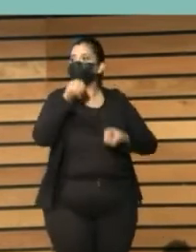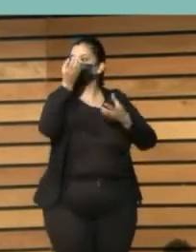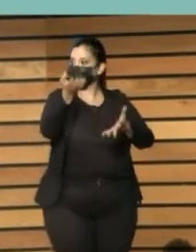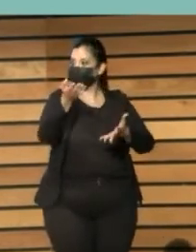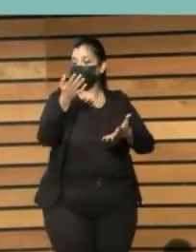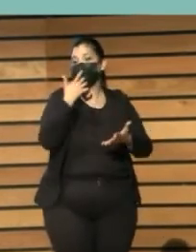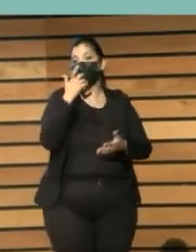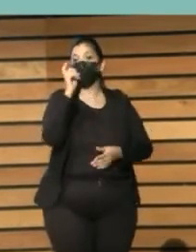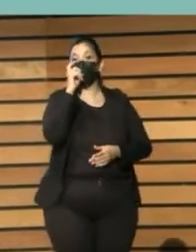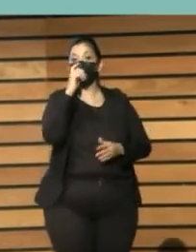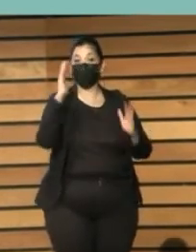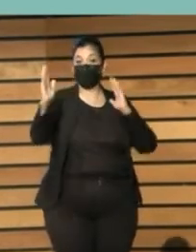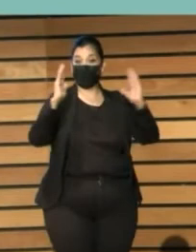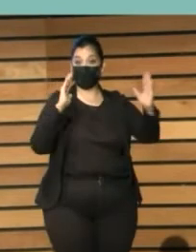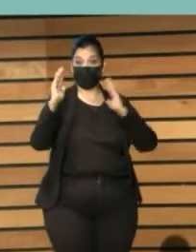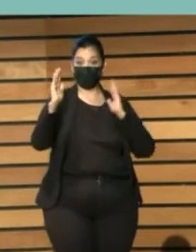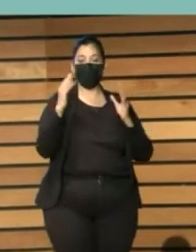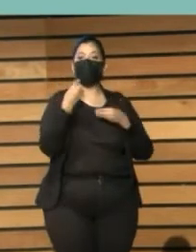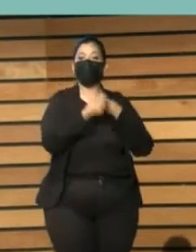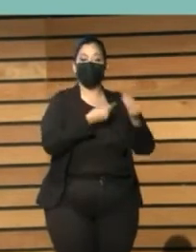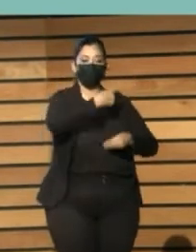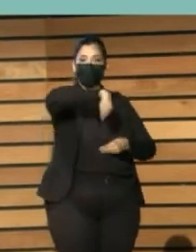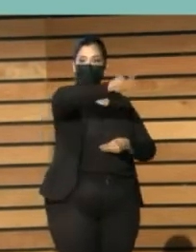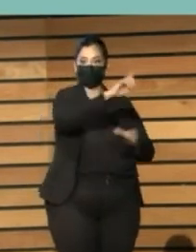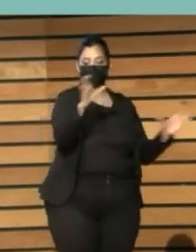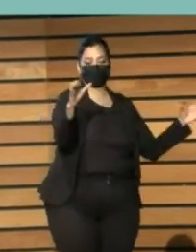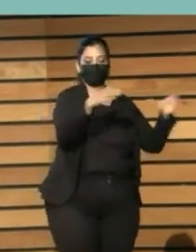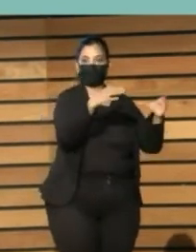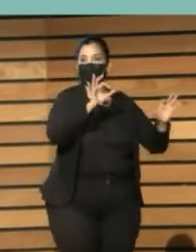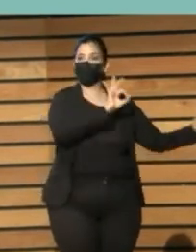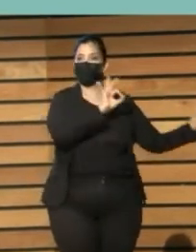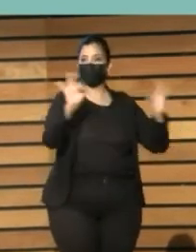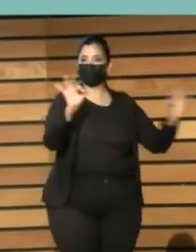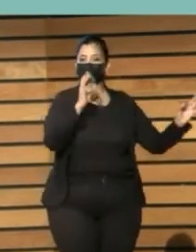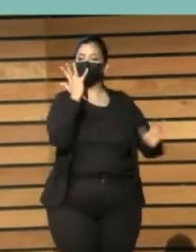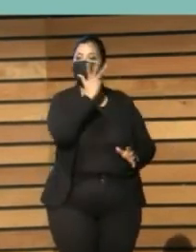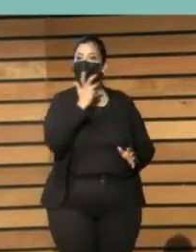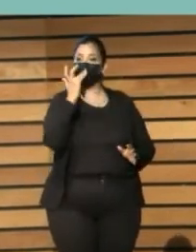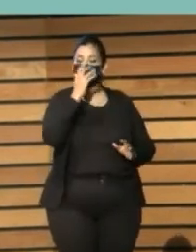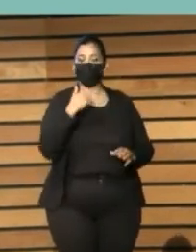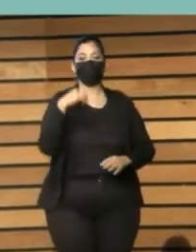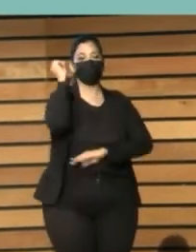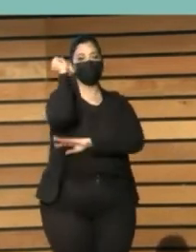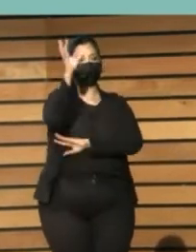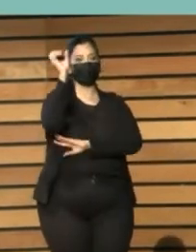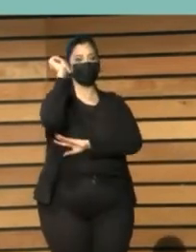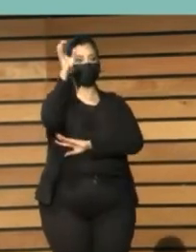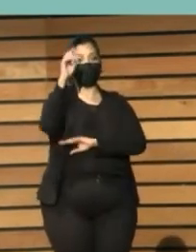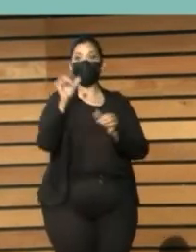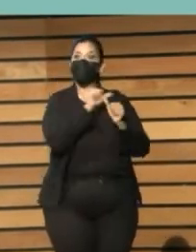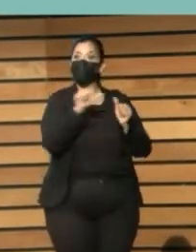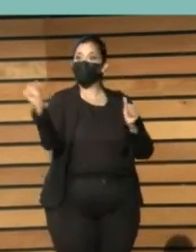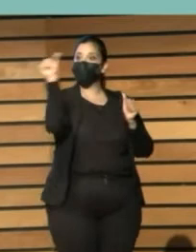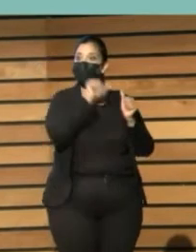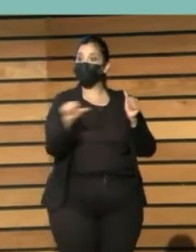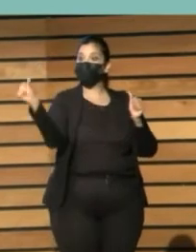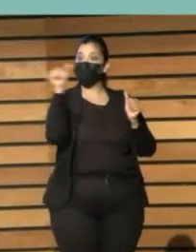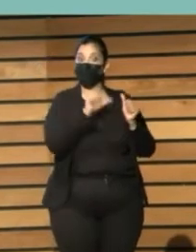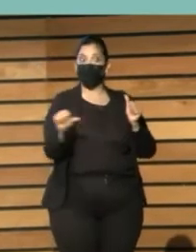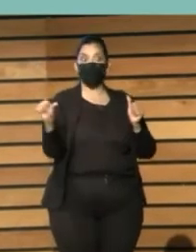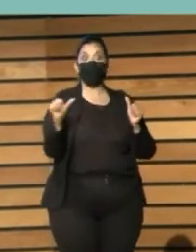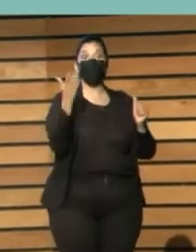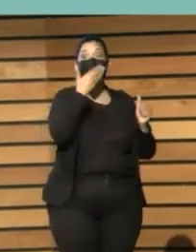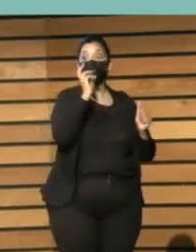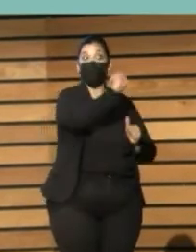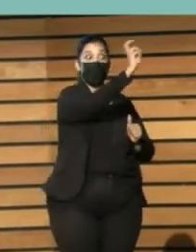hay en el mes de junio en el parque, al aire libre, vienen cuatro colegios, durante toda la semana, cuatro colegios de